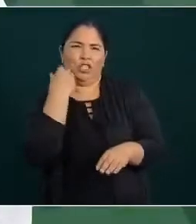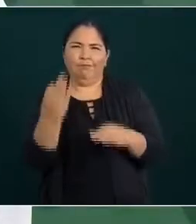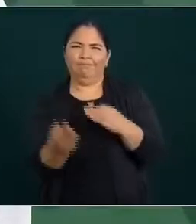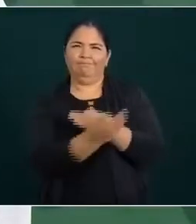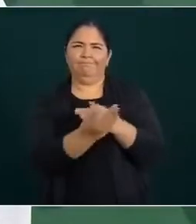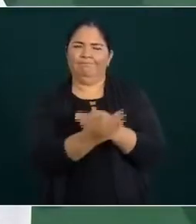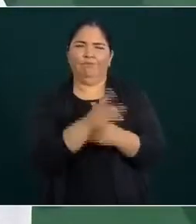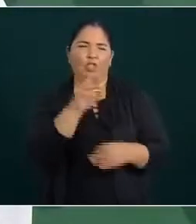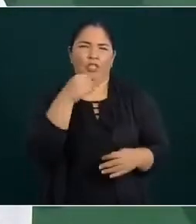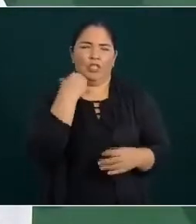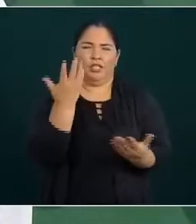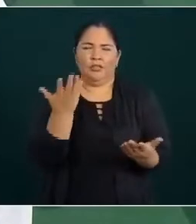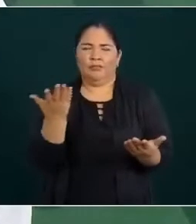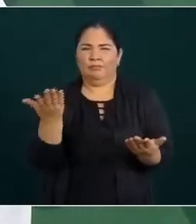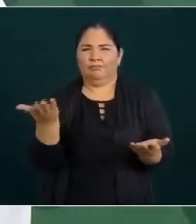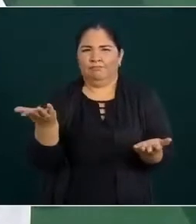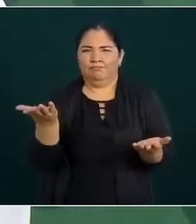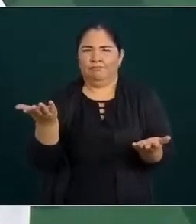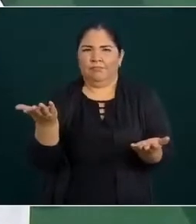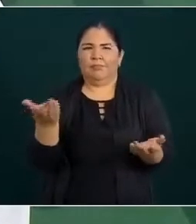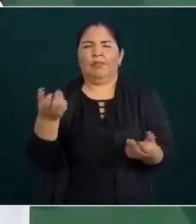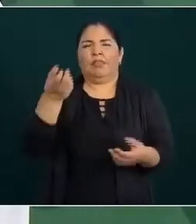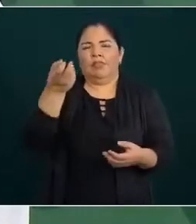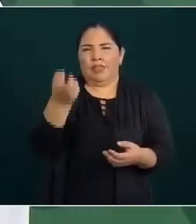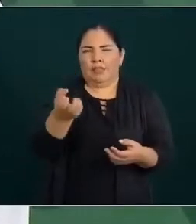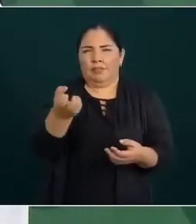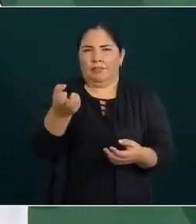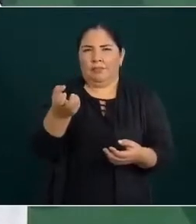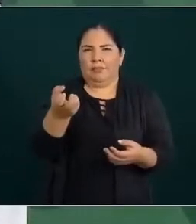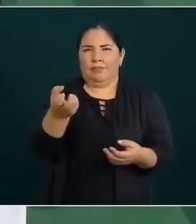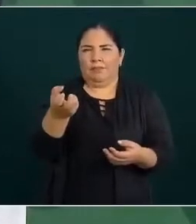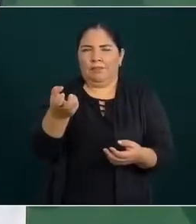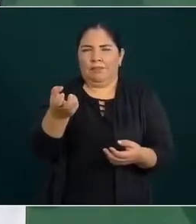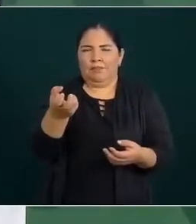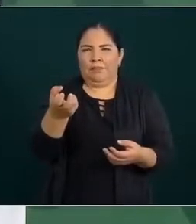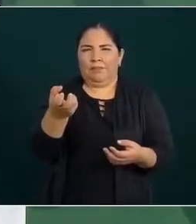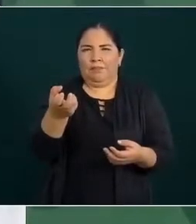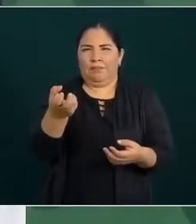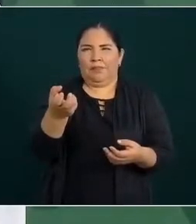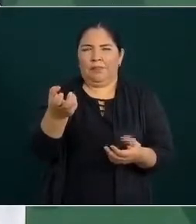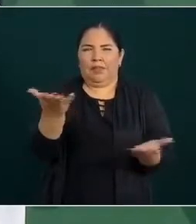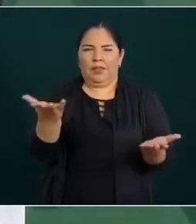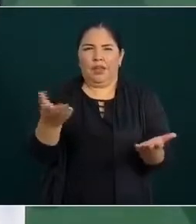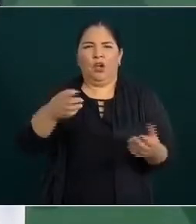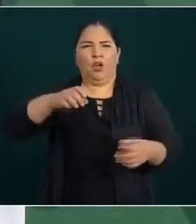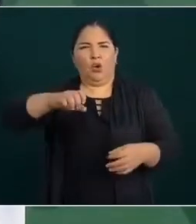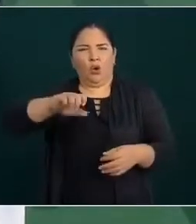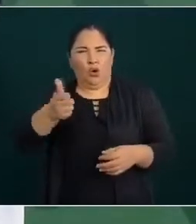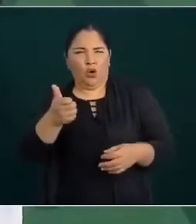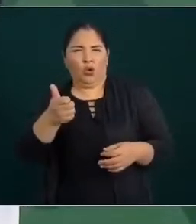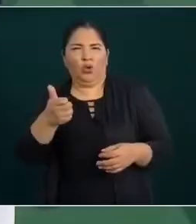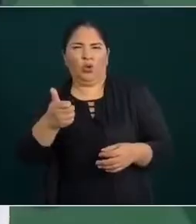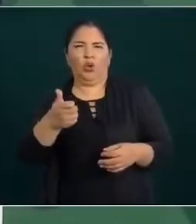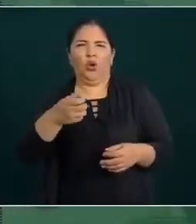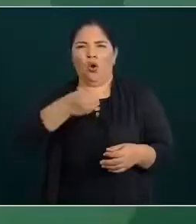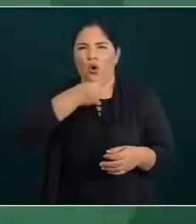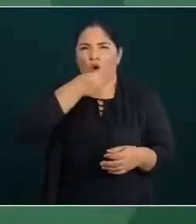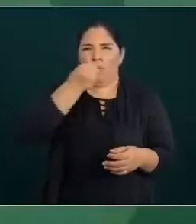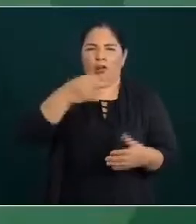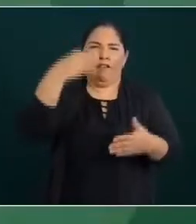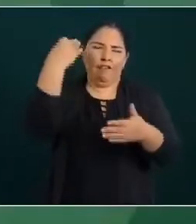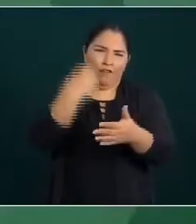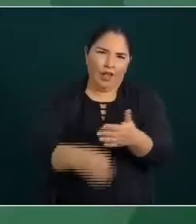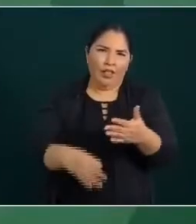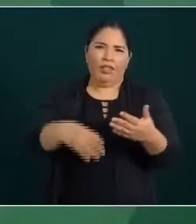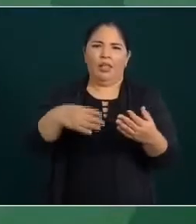y también hay opiniones acerca de que hace falta la